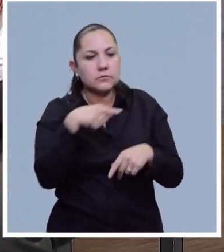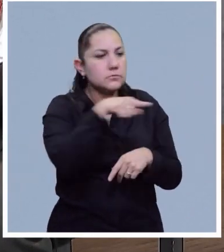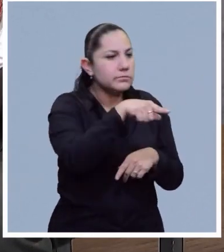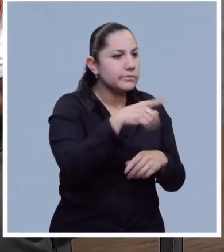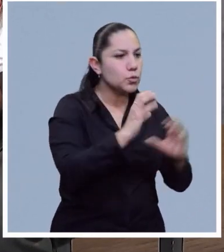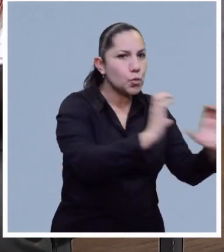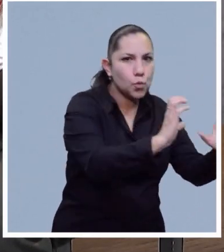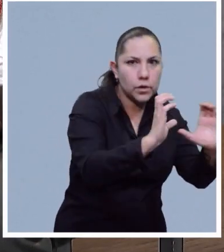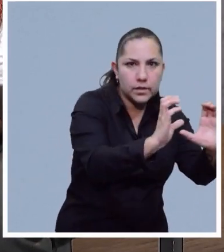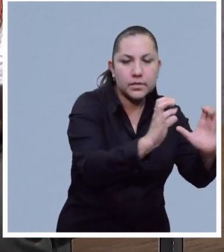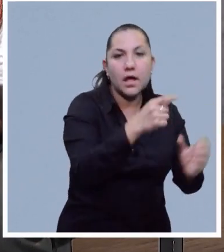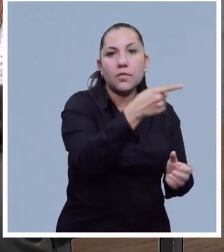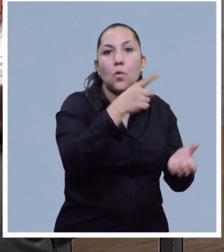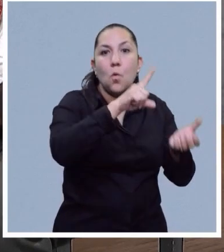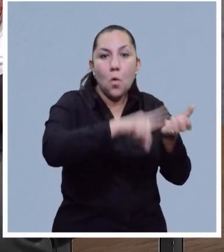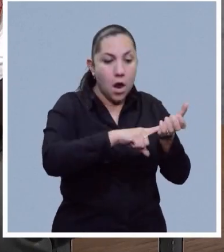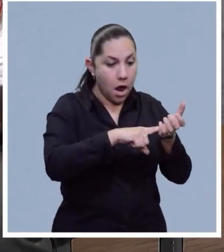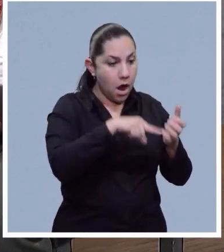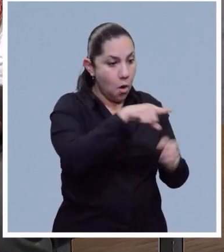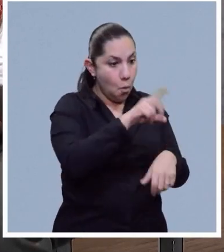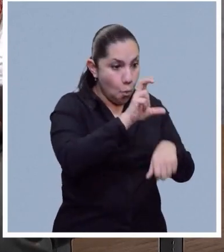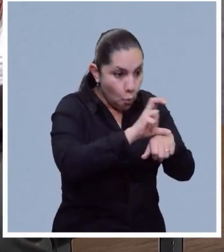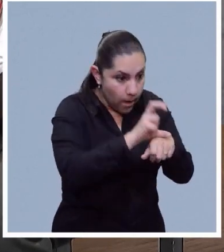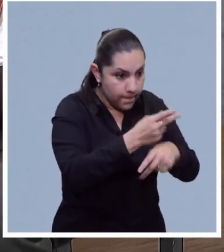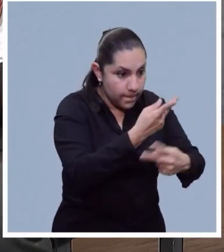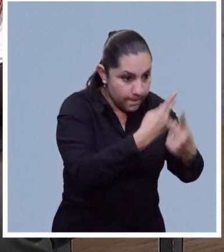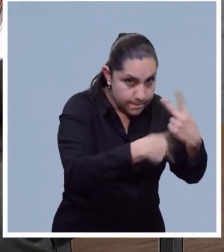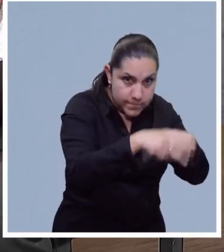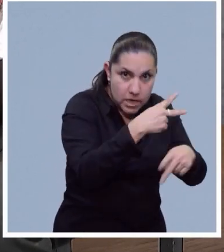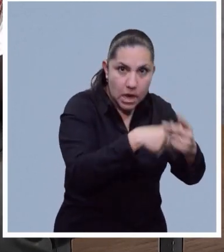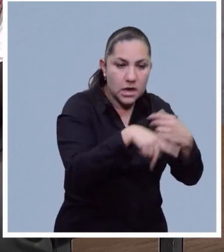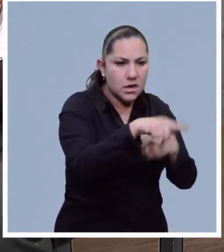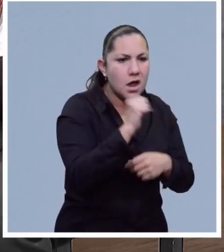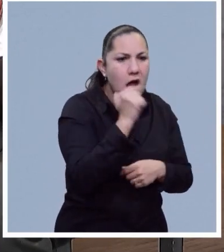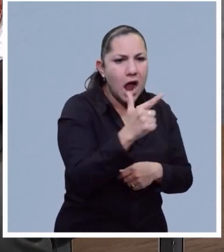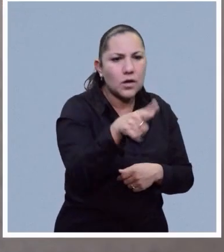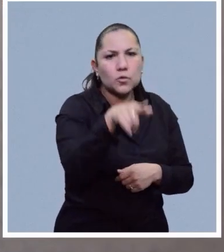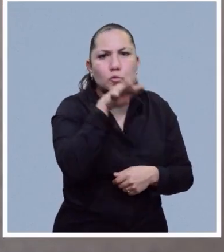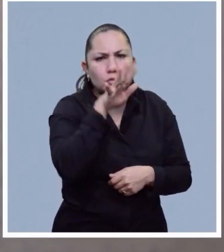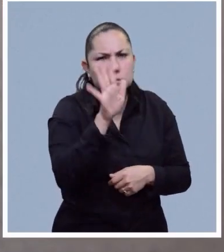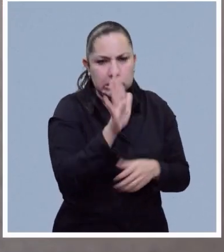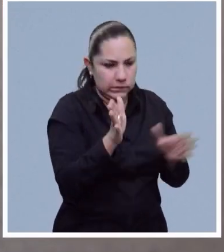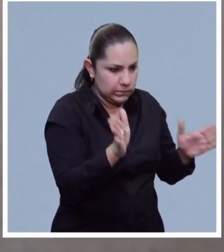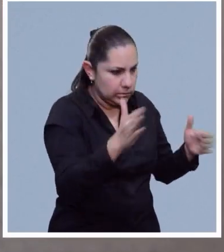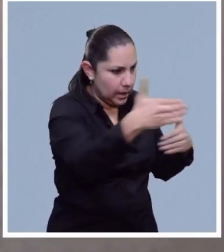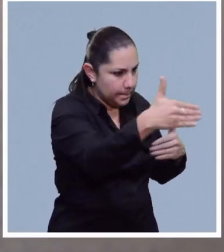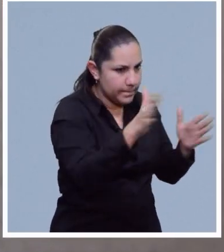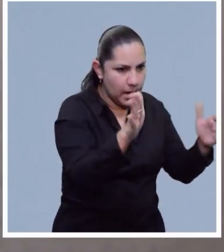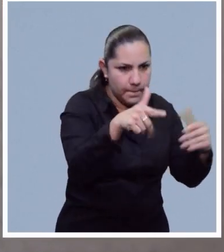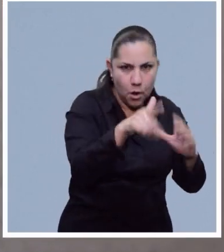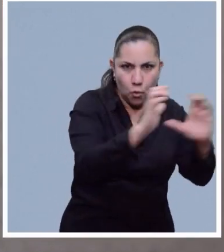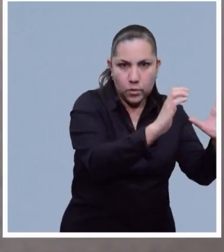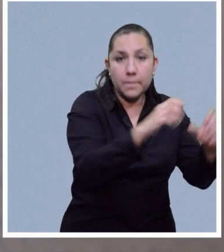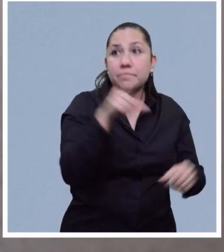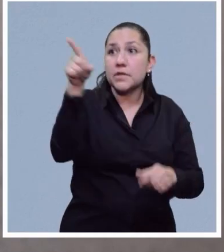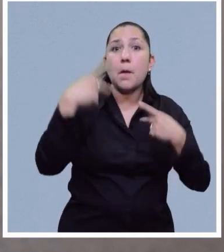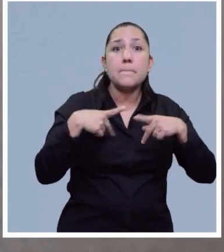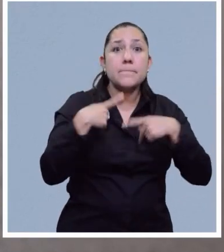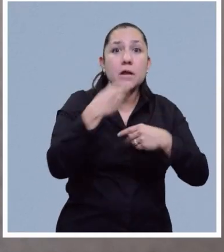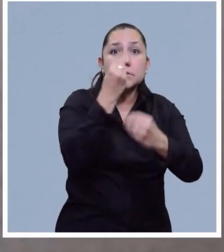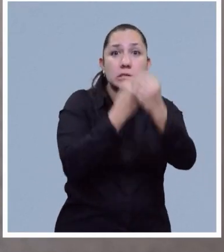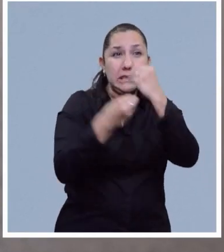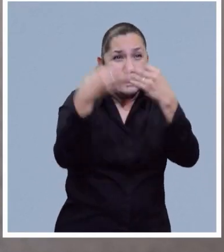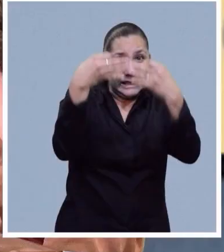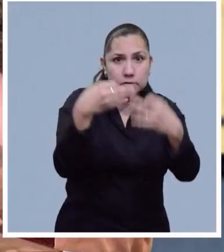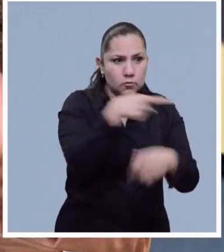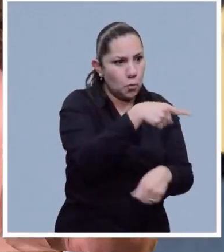tocan el suelo, no se contamina el cascarón, etc. Y les damos una alimentación mejor que la del ser humano. Y de ahí